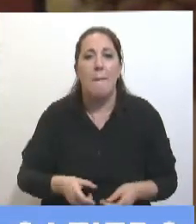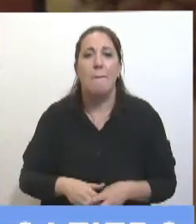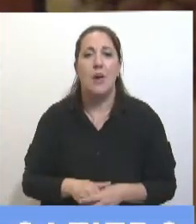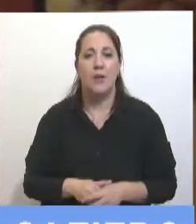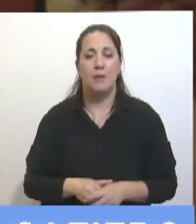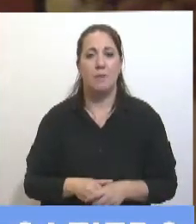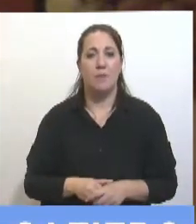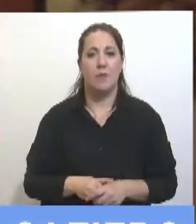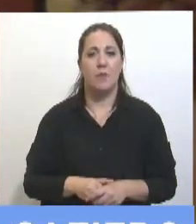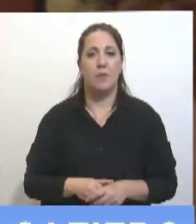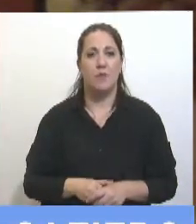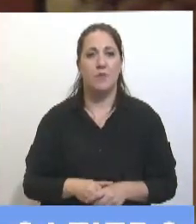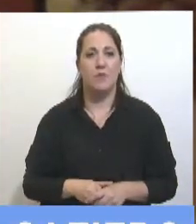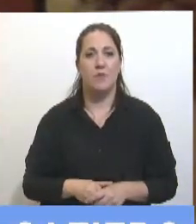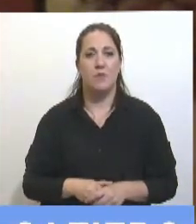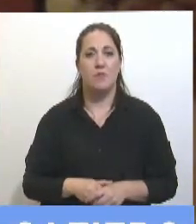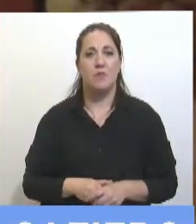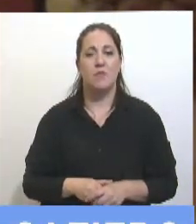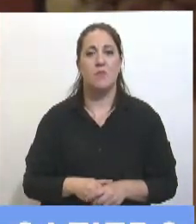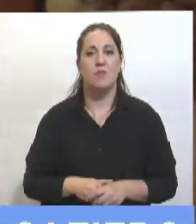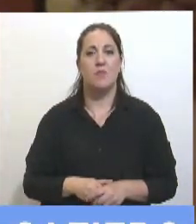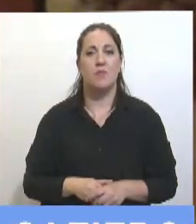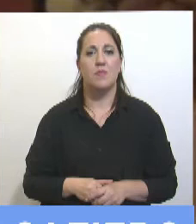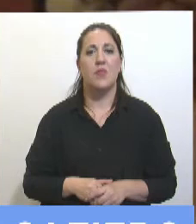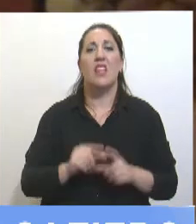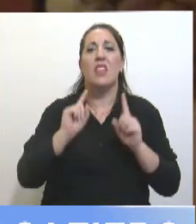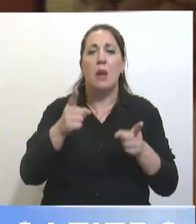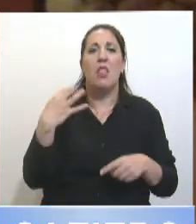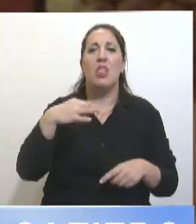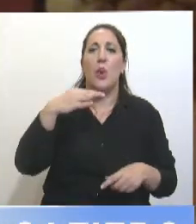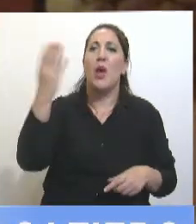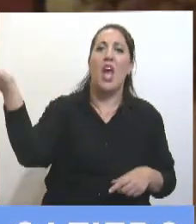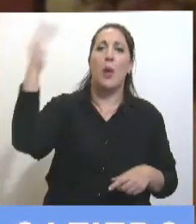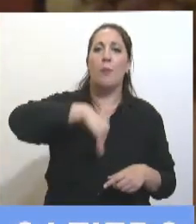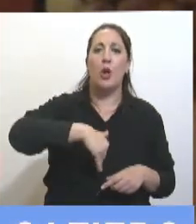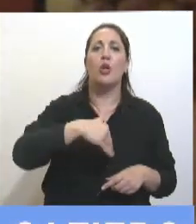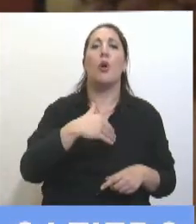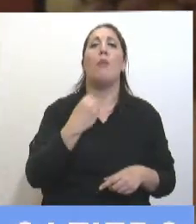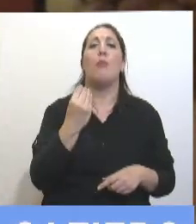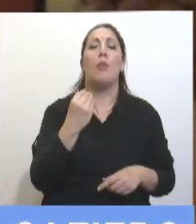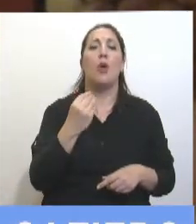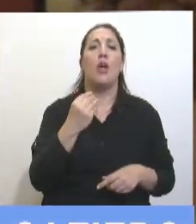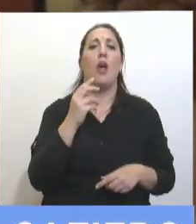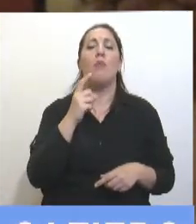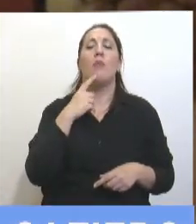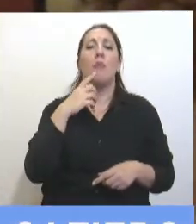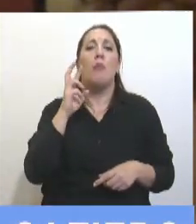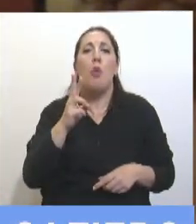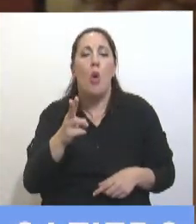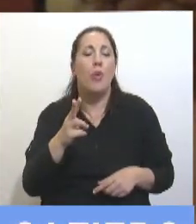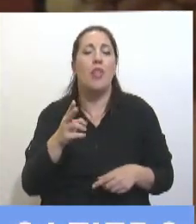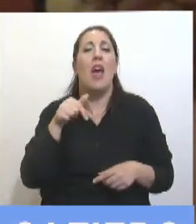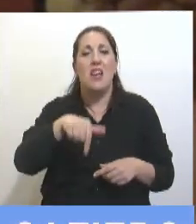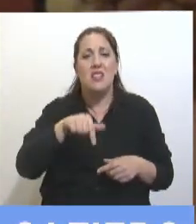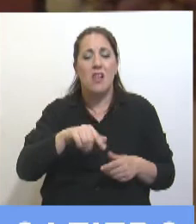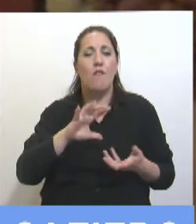tuvimos que importar trigo del extranjero por prohibir la exportación. Ese es